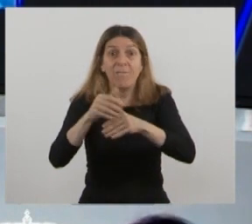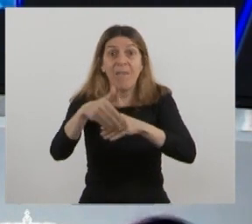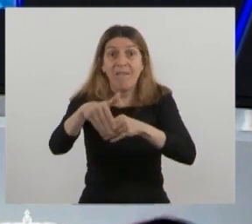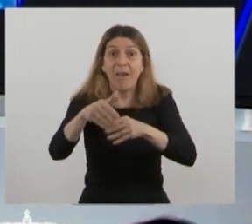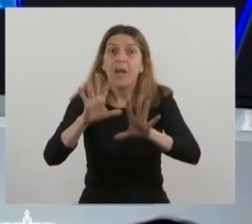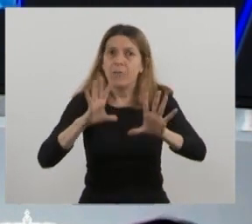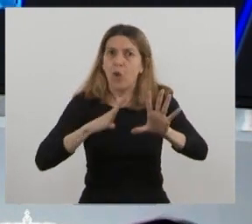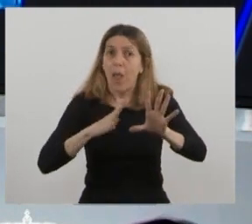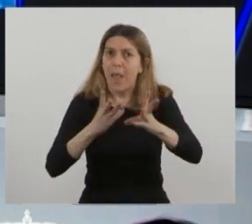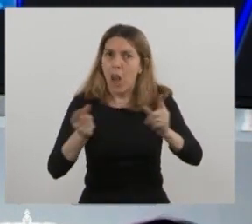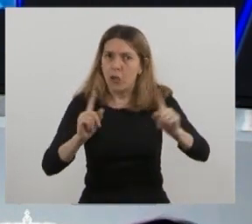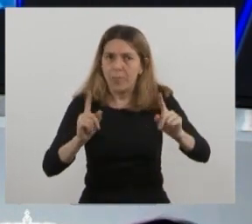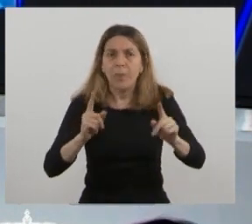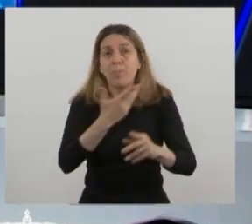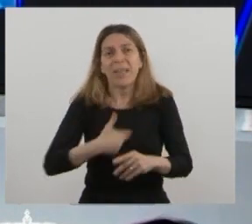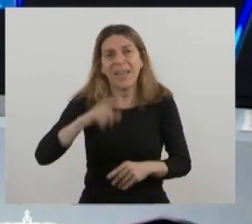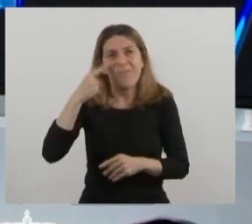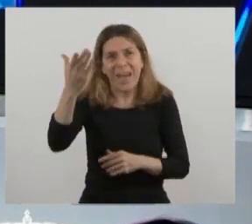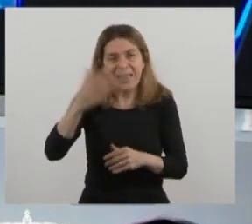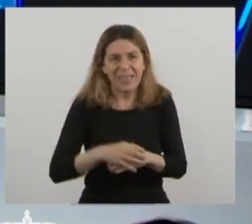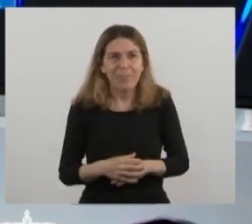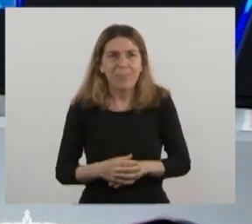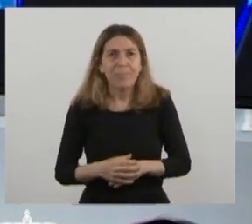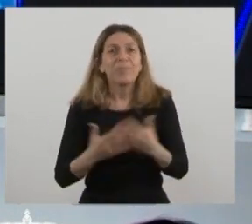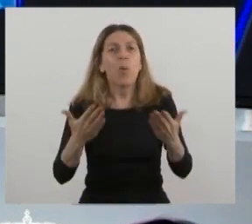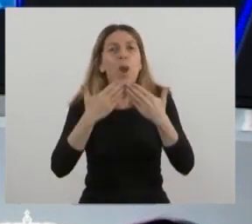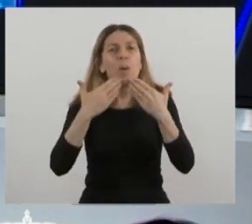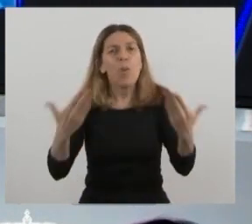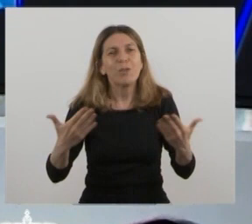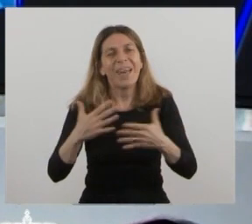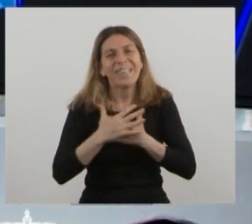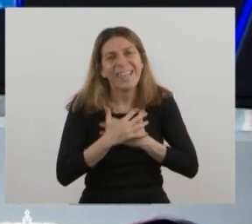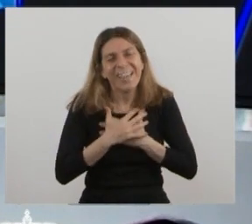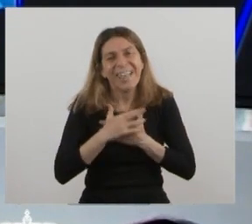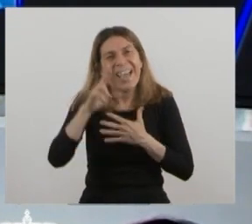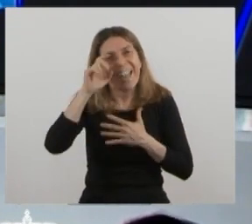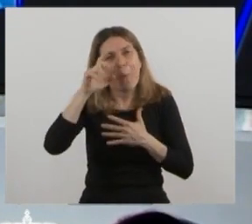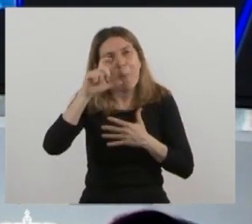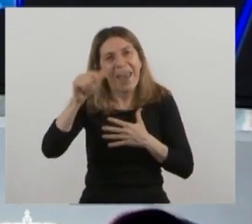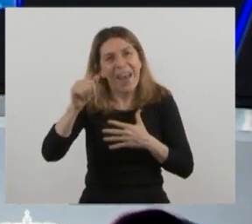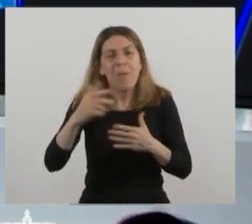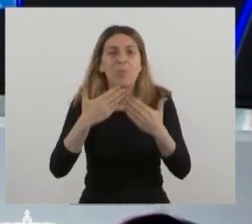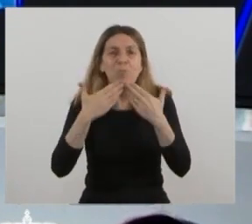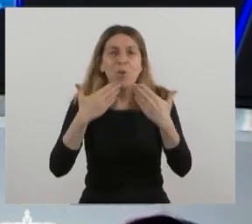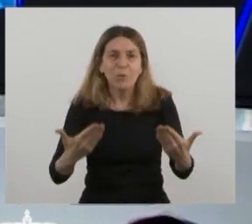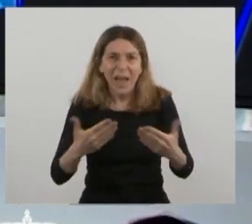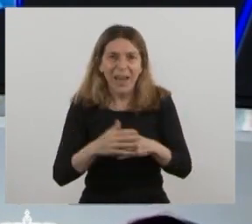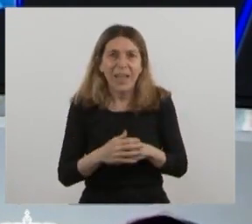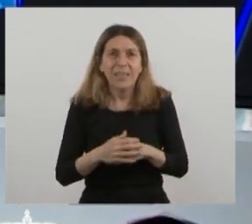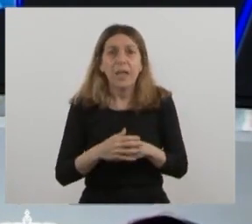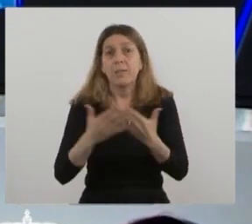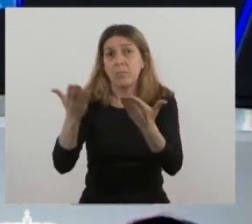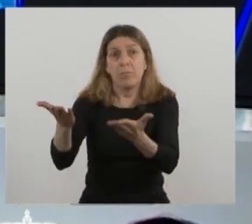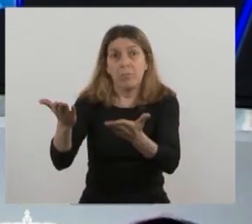no ha terminado? Muchas gracias, querida Rebeca. Muchísimas gracias, Su